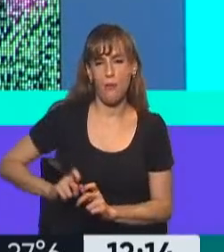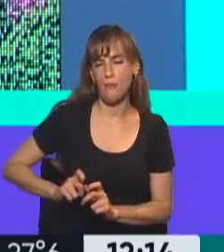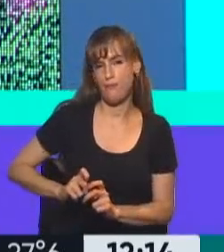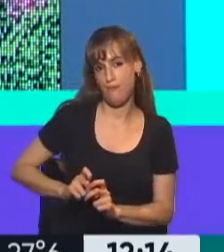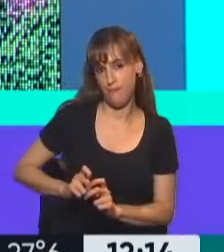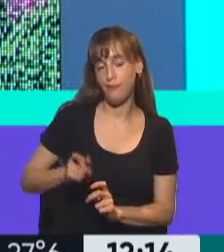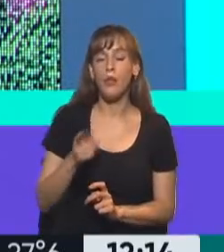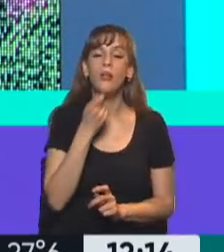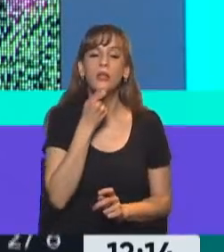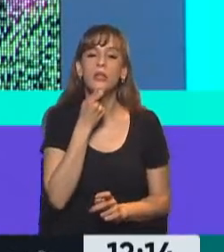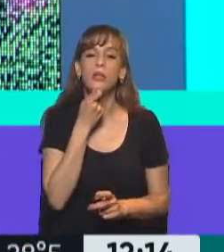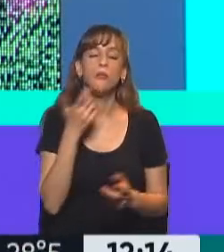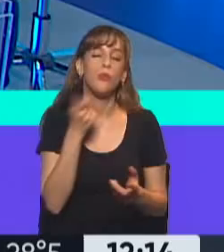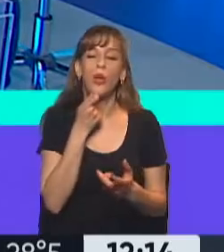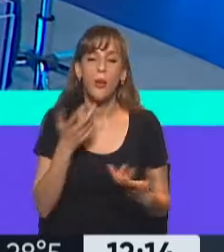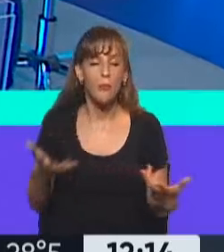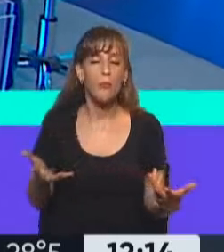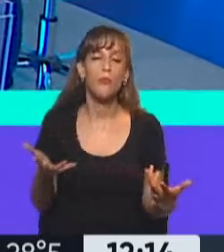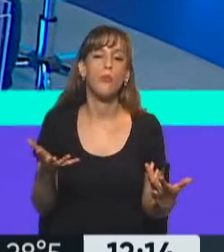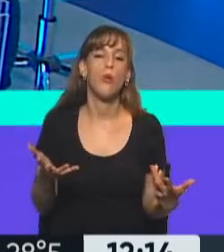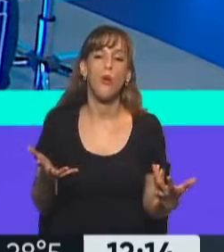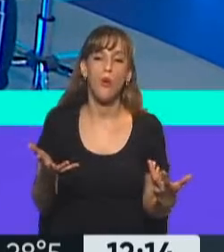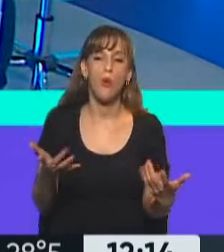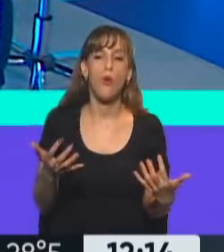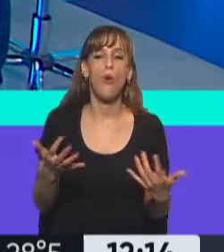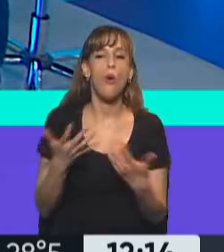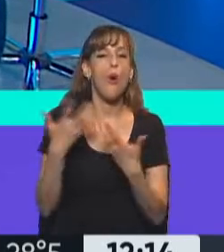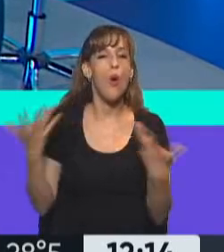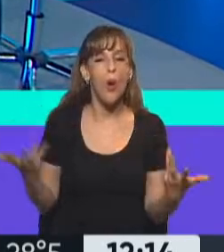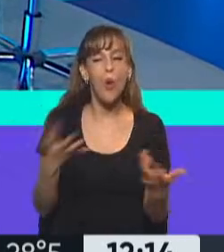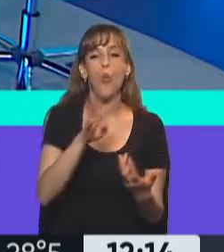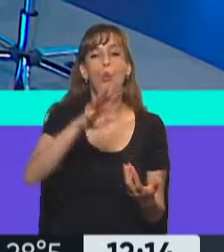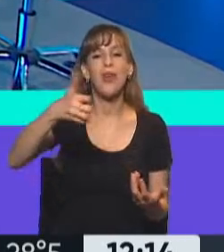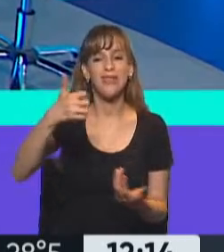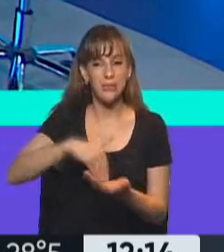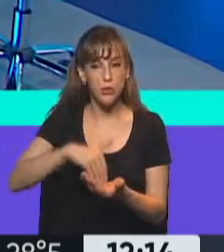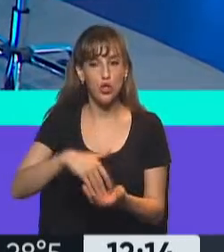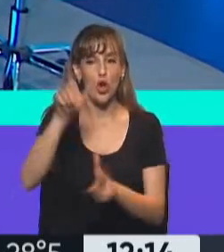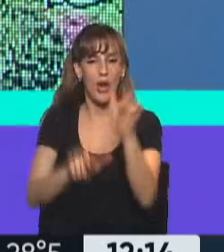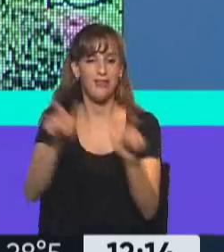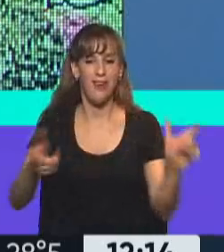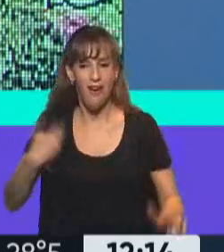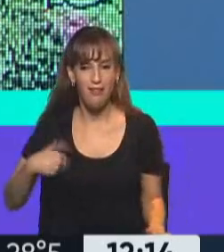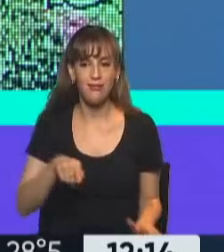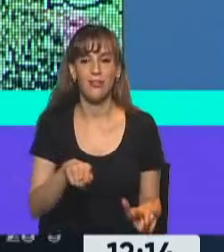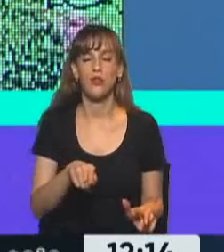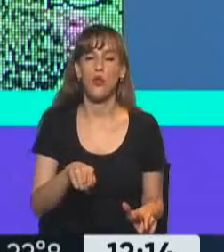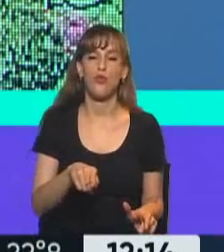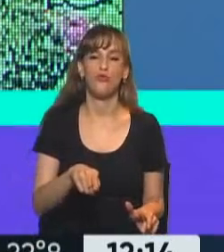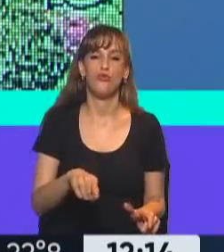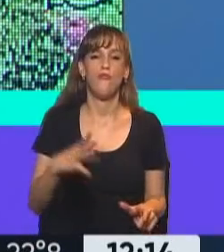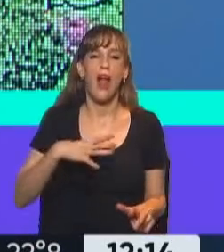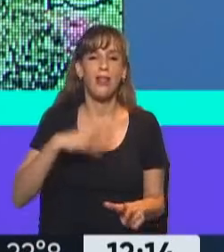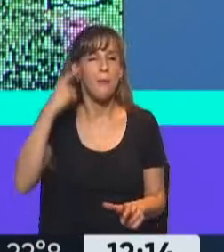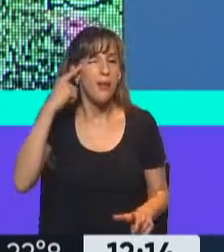no se puede concebir que los todos, que el conjunto, que los 46 millones de argentinos coman con alimentos que se producen